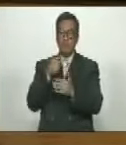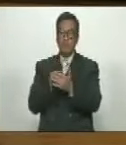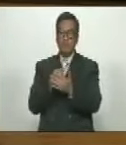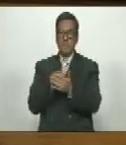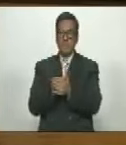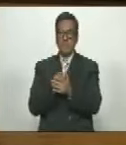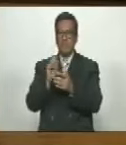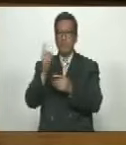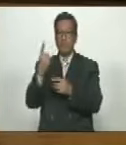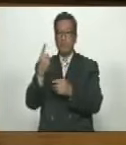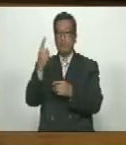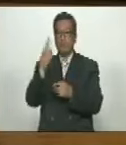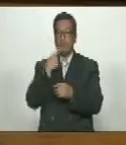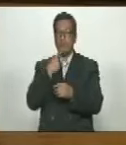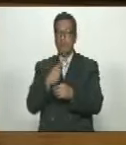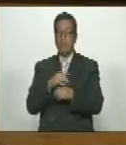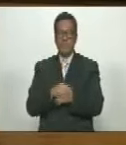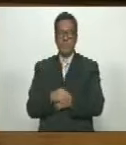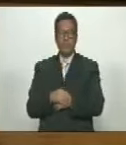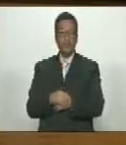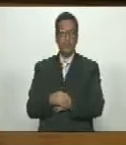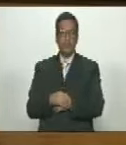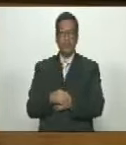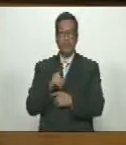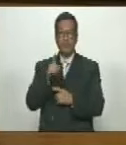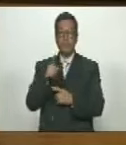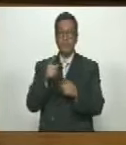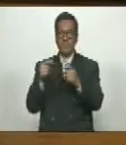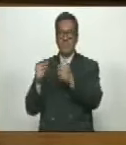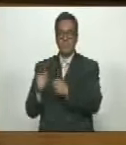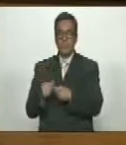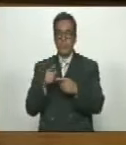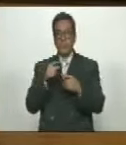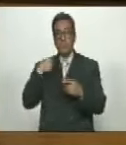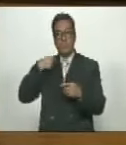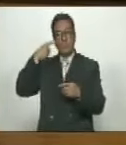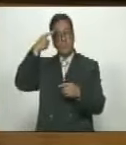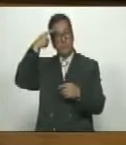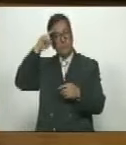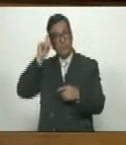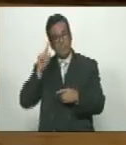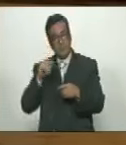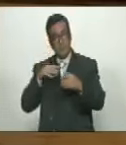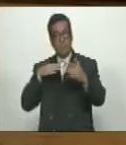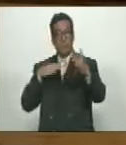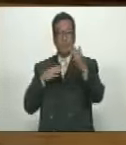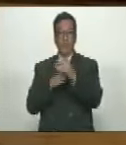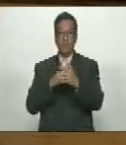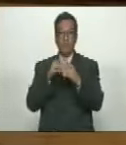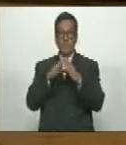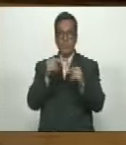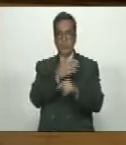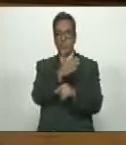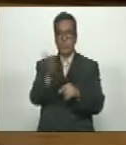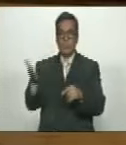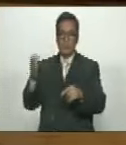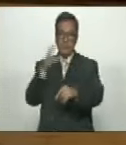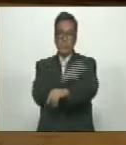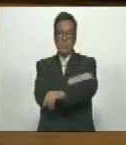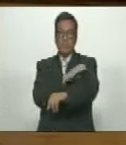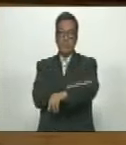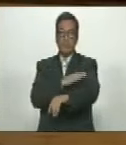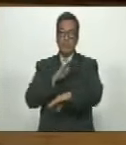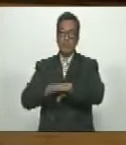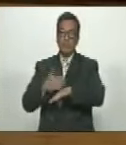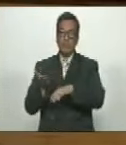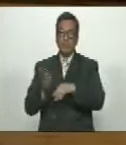lo primero que hay que decir es que esta economía se recuperó a pesar de las sanciones y a pesar de ustedes porque